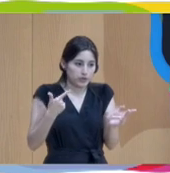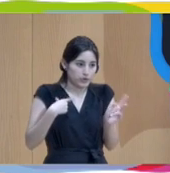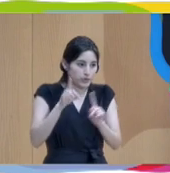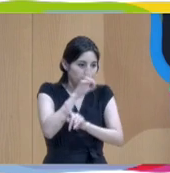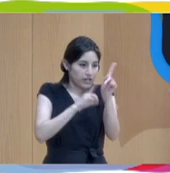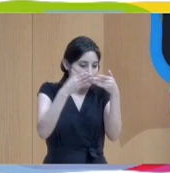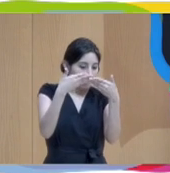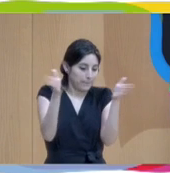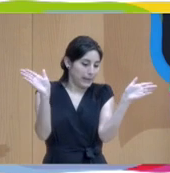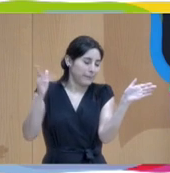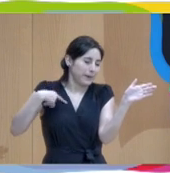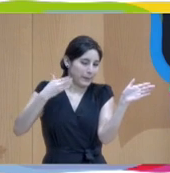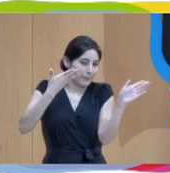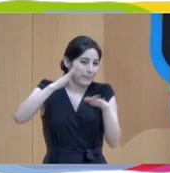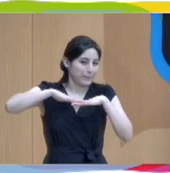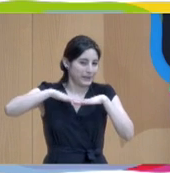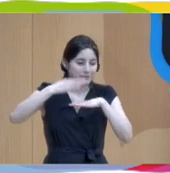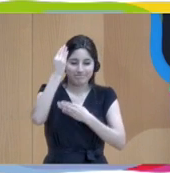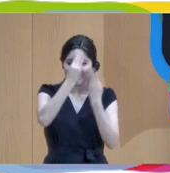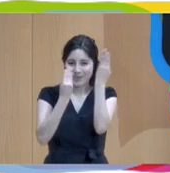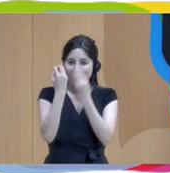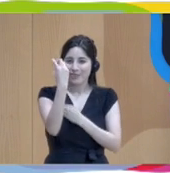lo menos dejar dos reflexiones muy breves